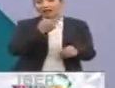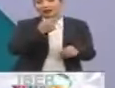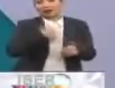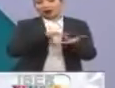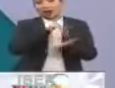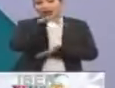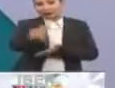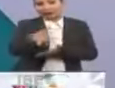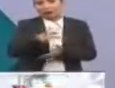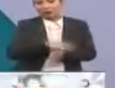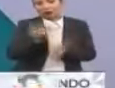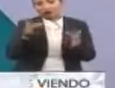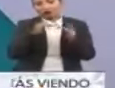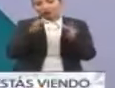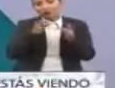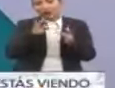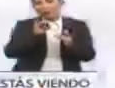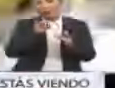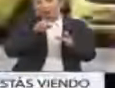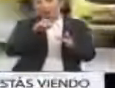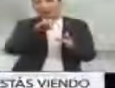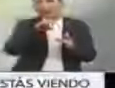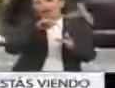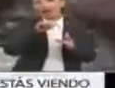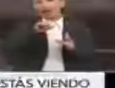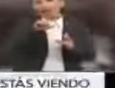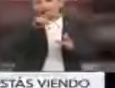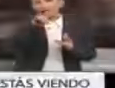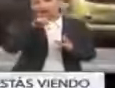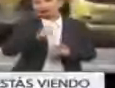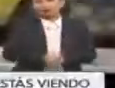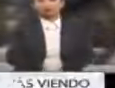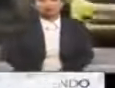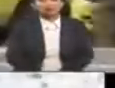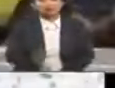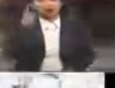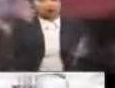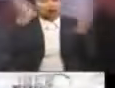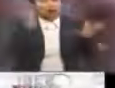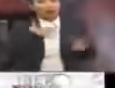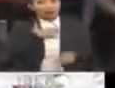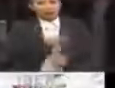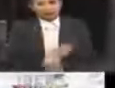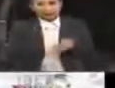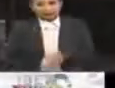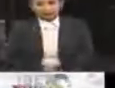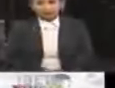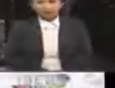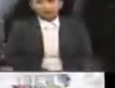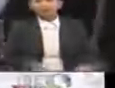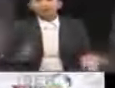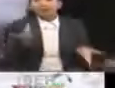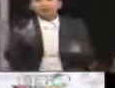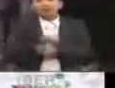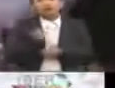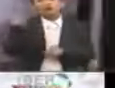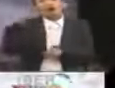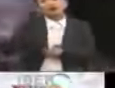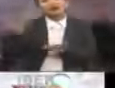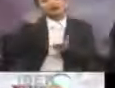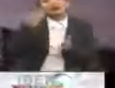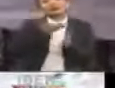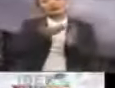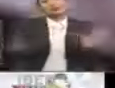gracias por este enlace para Iberoamérica al Día. Hola, ¿qué tal? Buenas tardes. Pues, ¿cómo se vive esta